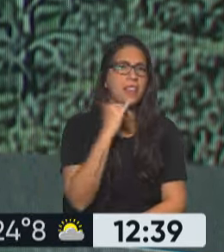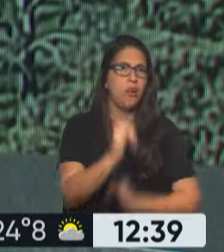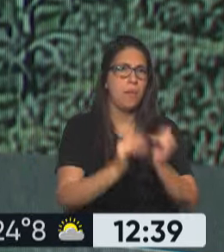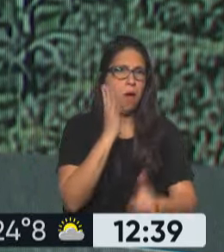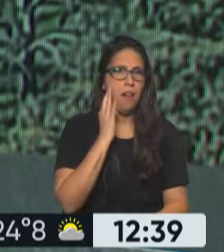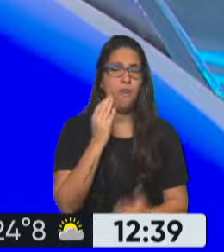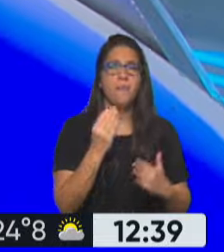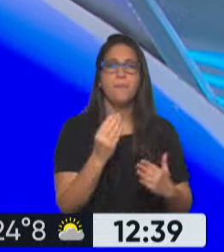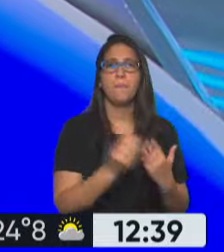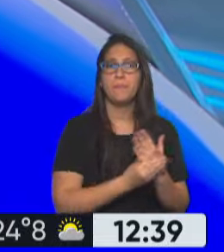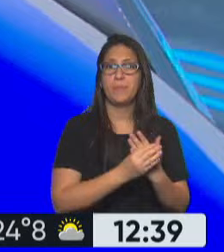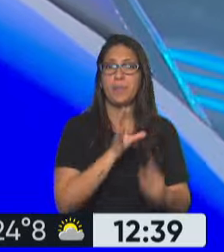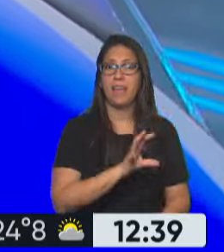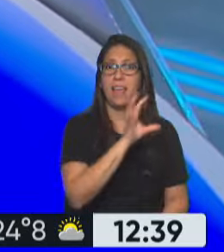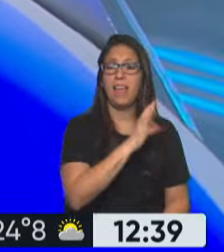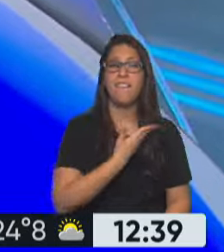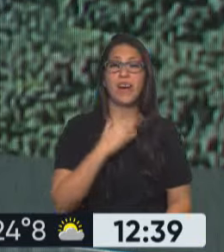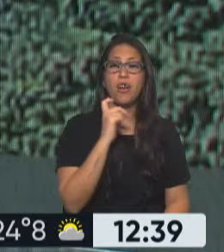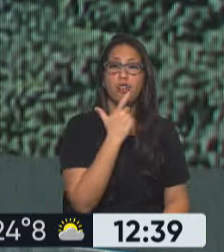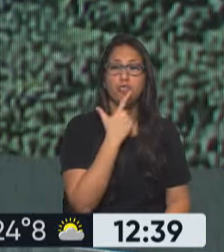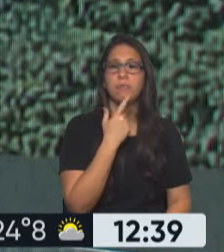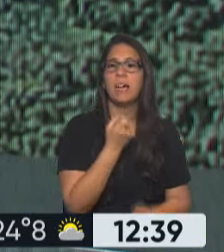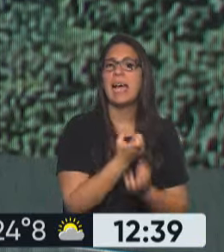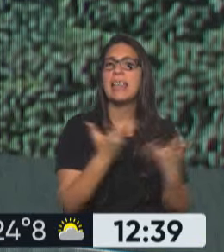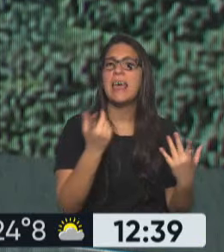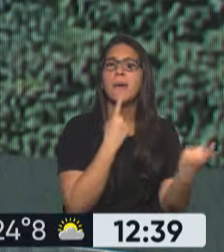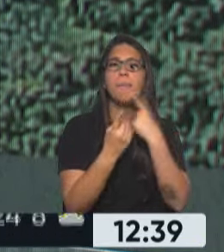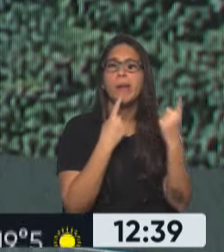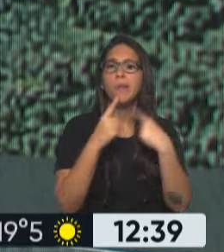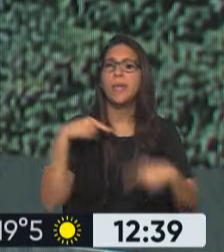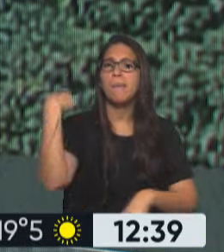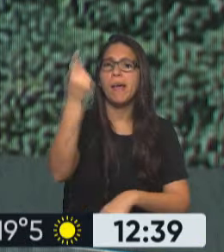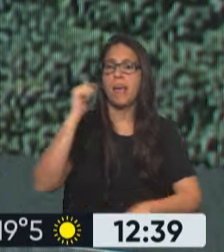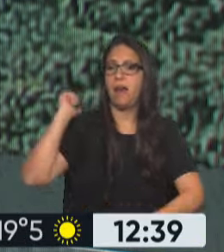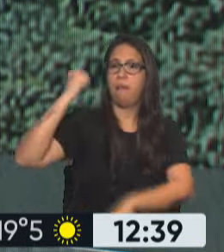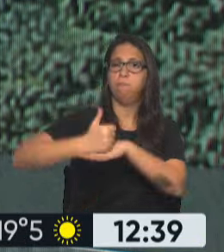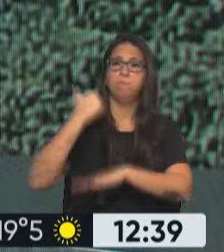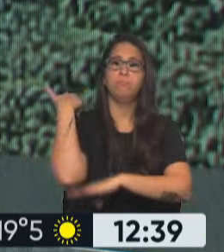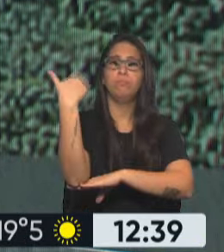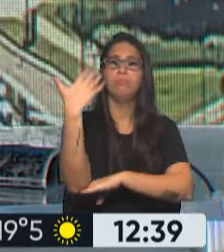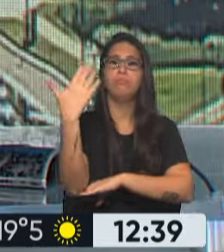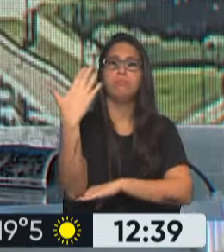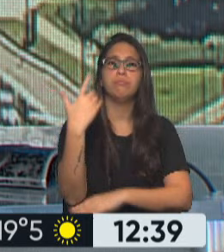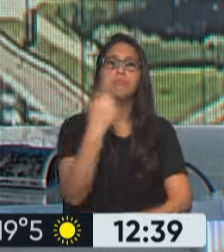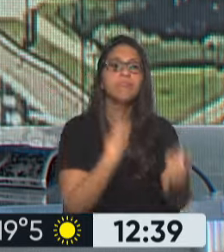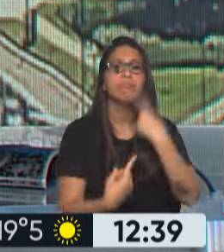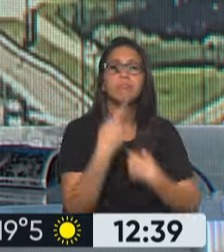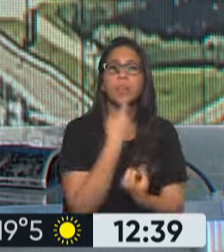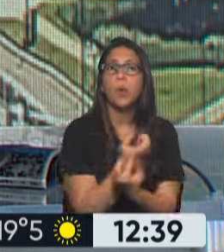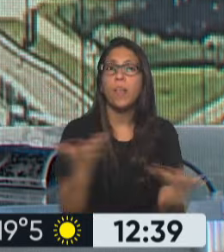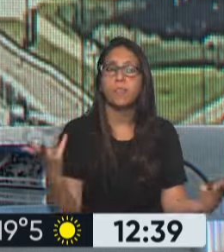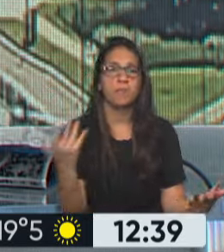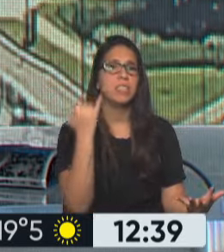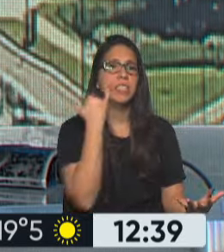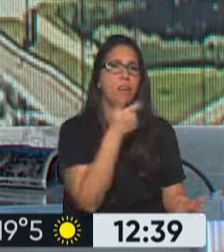Guillermo Francos, ¿qué cantidad de preguntas debería estar respondiendo mañana en su informe ante diputados? A ver, te diría que ya le envió